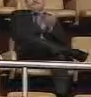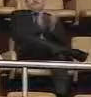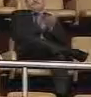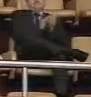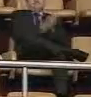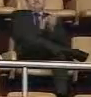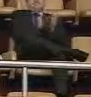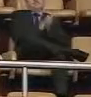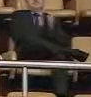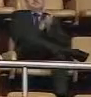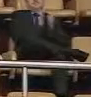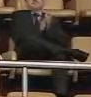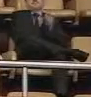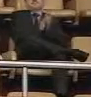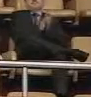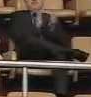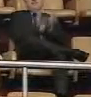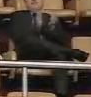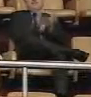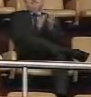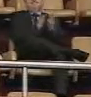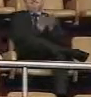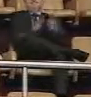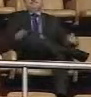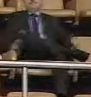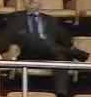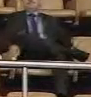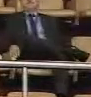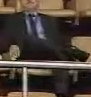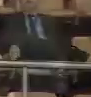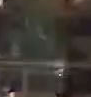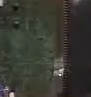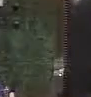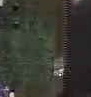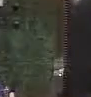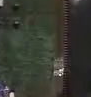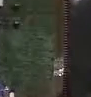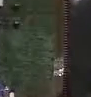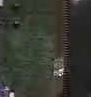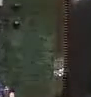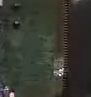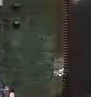Muchas gracias, diputado Fidel Espinosa. Ofrezco a continuación la palabra al diputado Isa Corto.